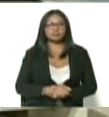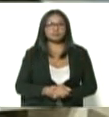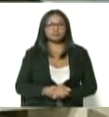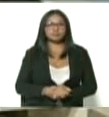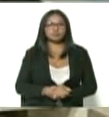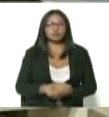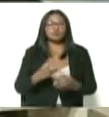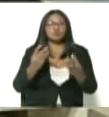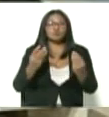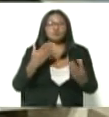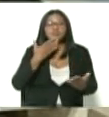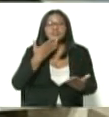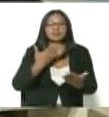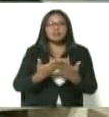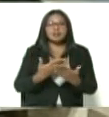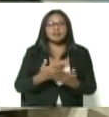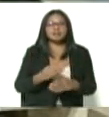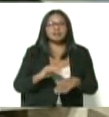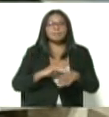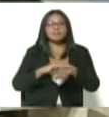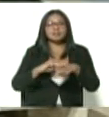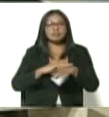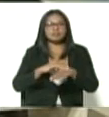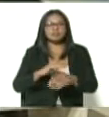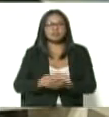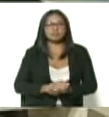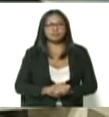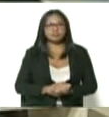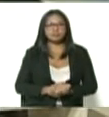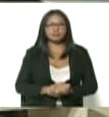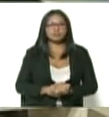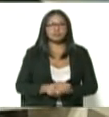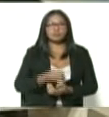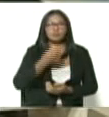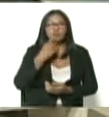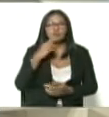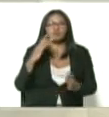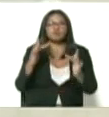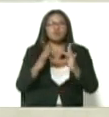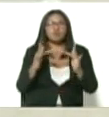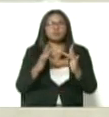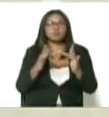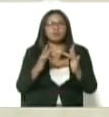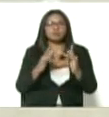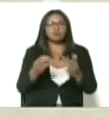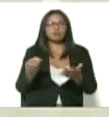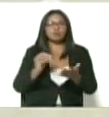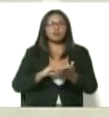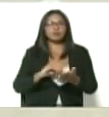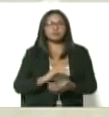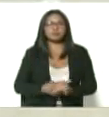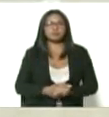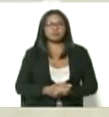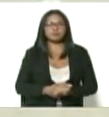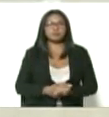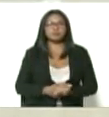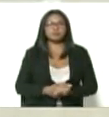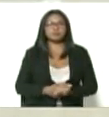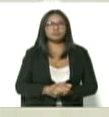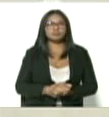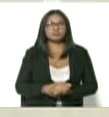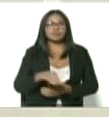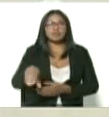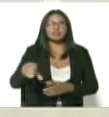muchísimas gracias ministra bueno tenemos un pase ya para el